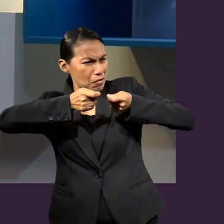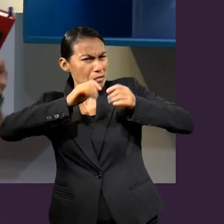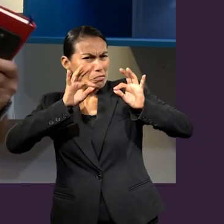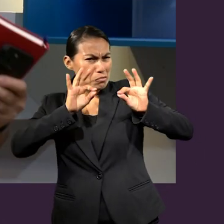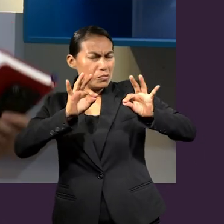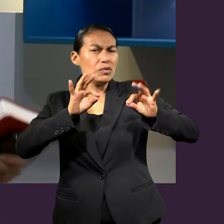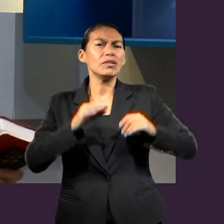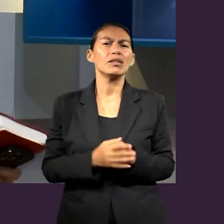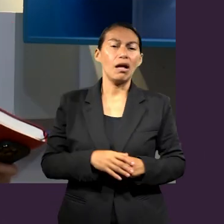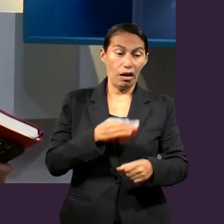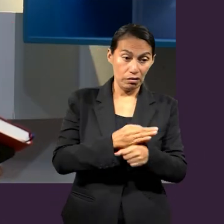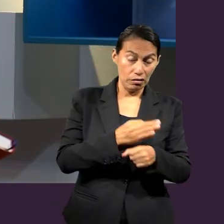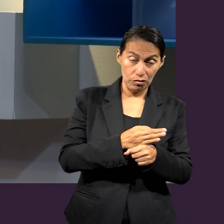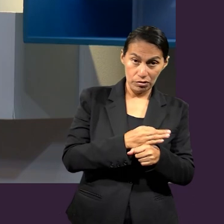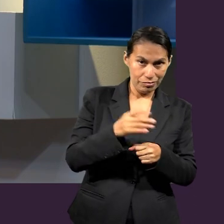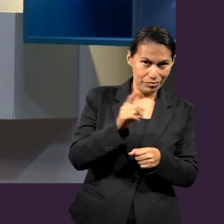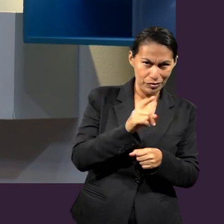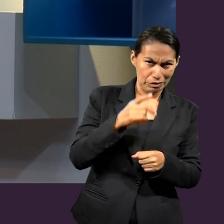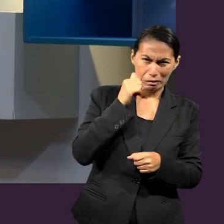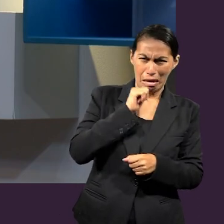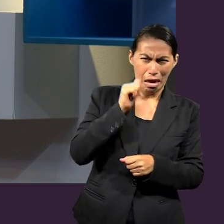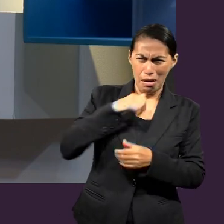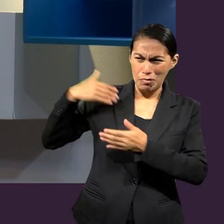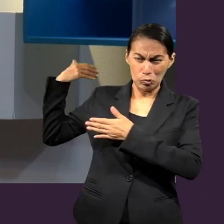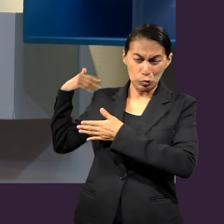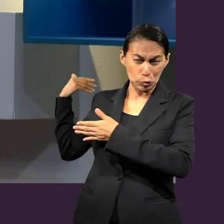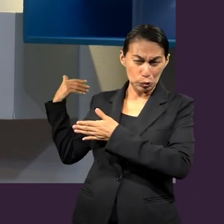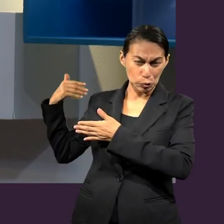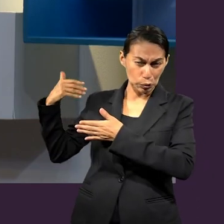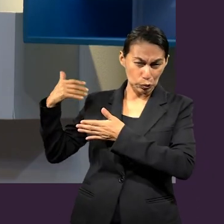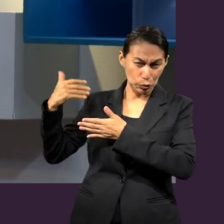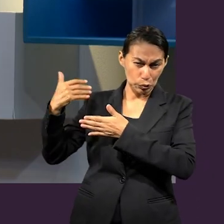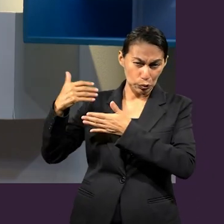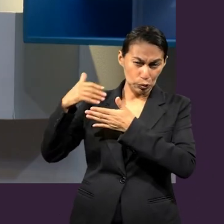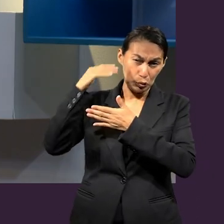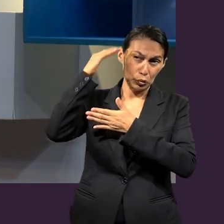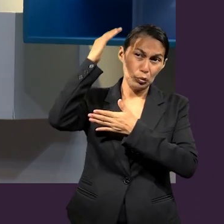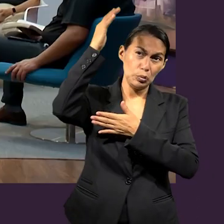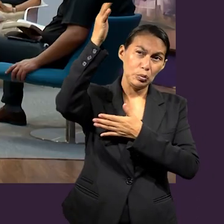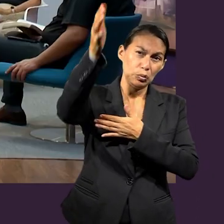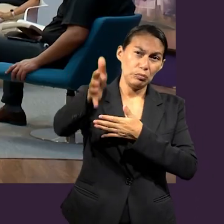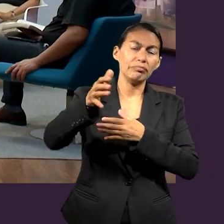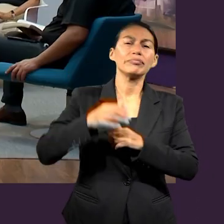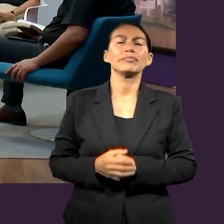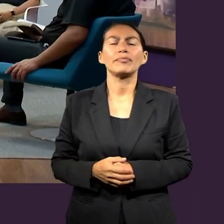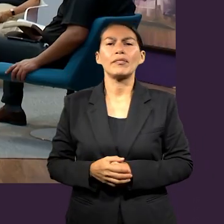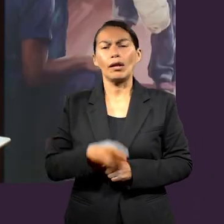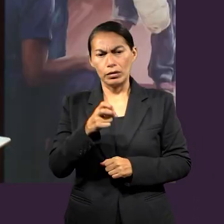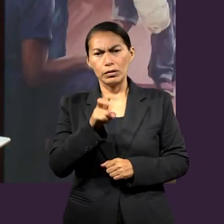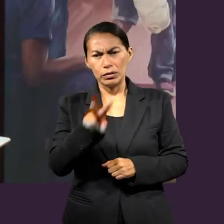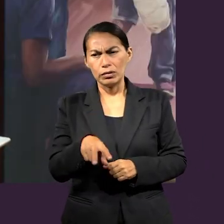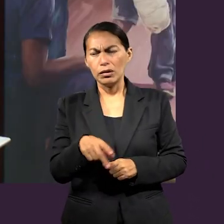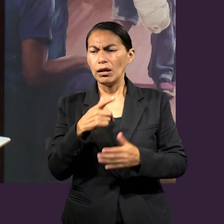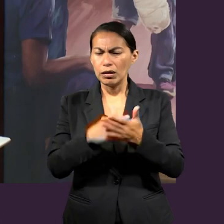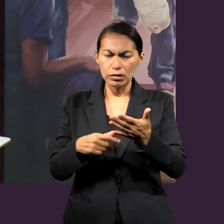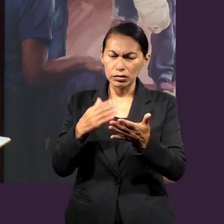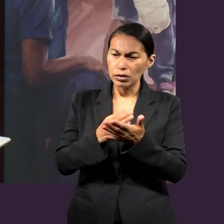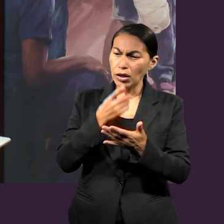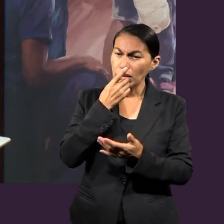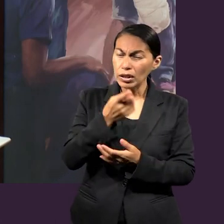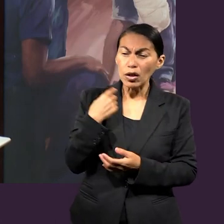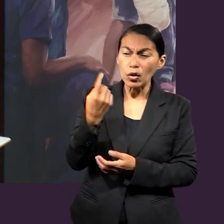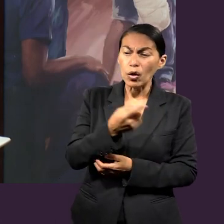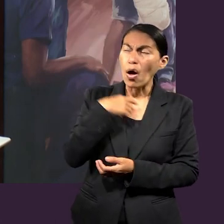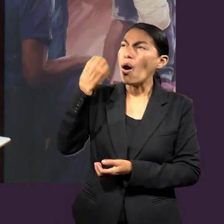aún, no solamente de este tiempo, sino me está hablando de los tiempos futuros y eternos. Y mencionaba las lecciones, que cuando oremos,